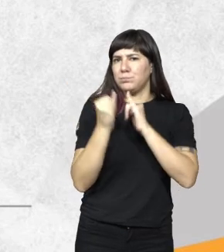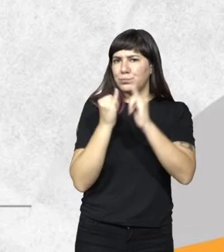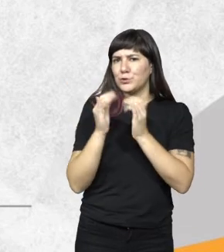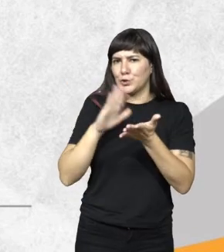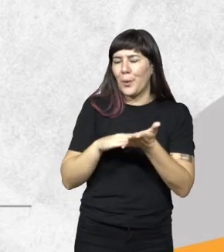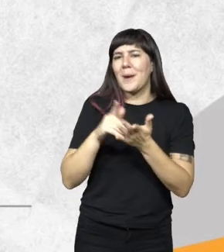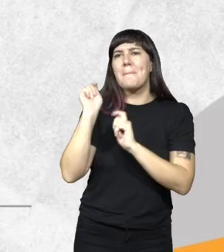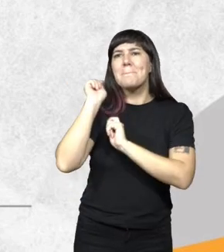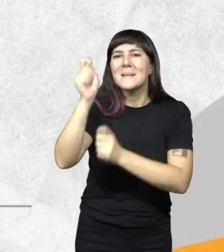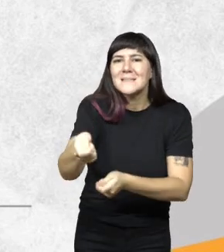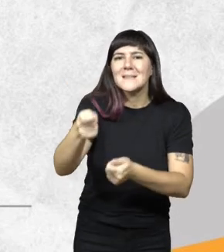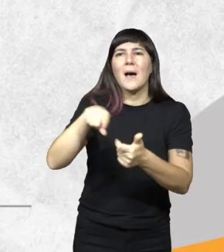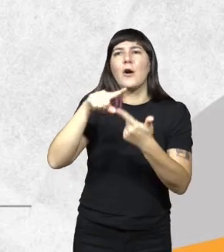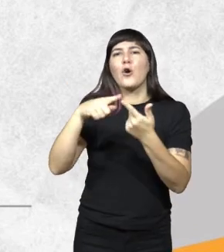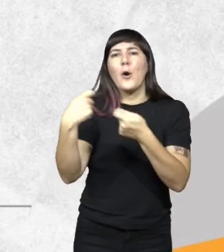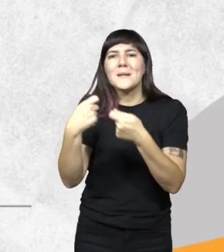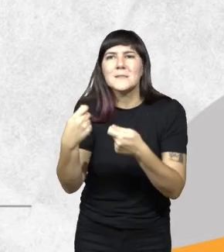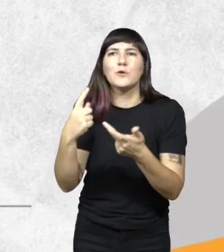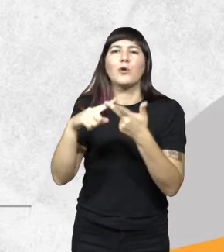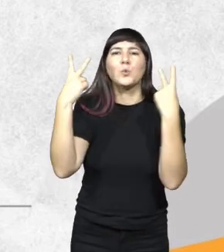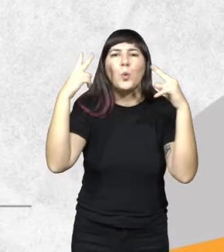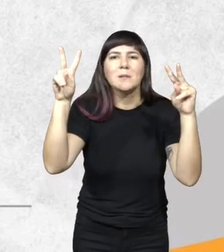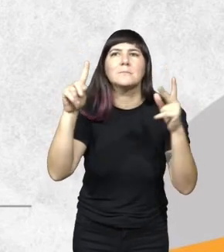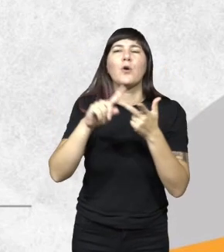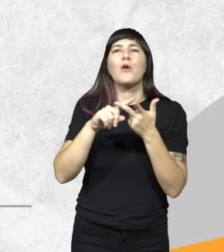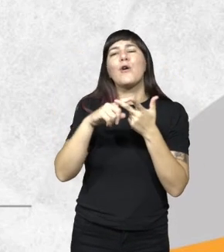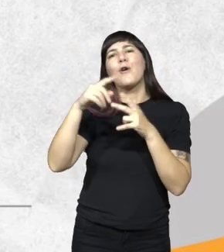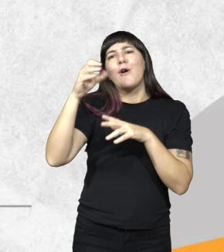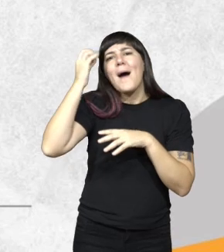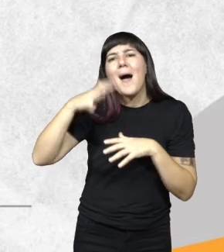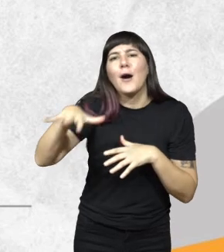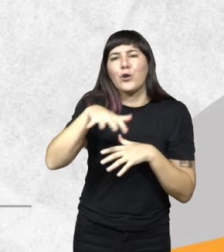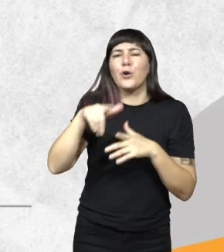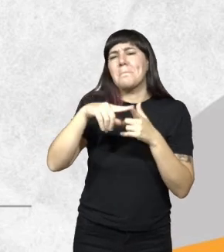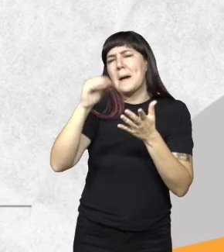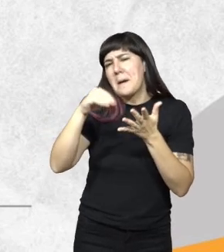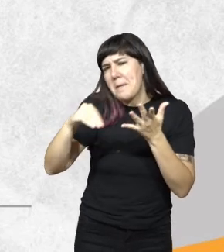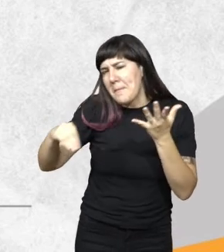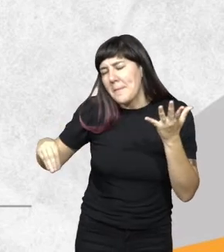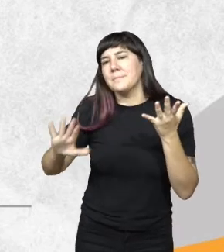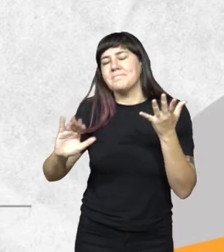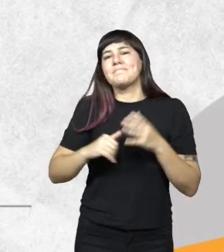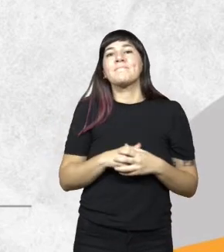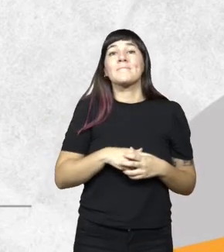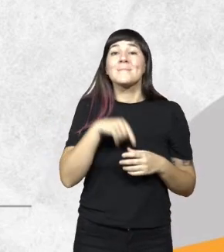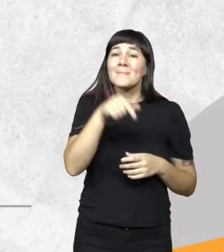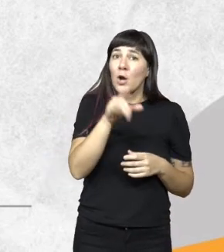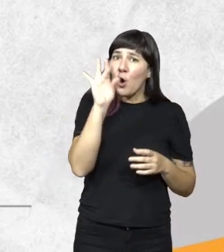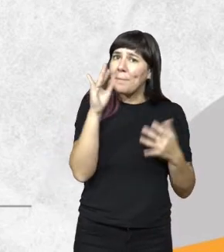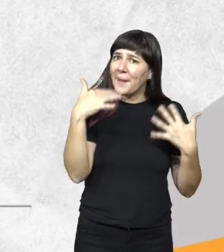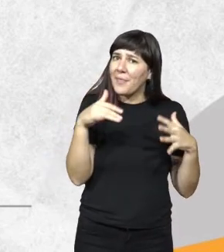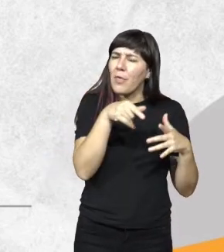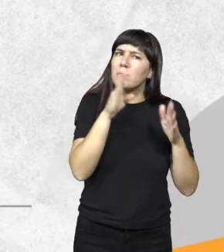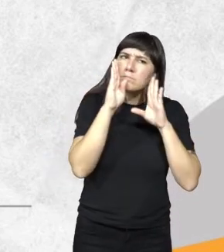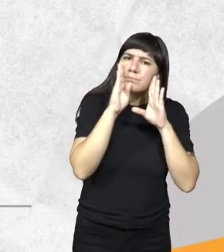la pesca, el comercio, el turismo, la agroindustria y otras tantas. Para el abordaje de esa complejidad, nuestro